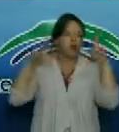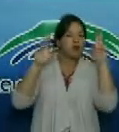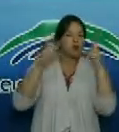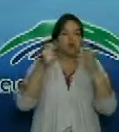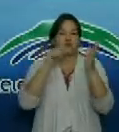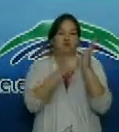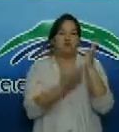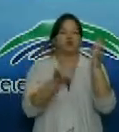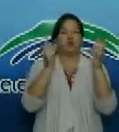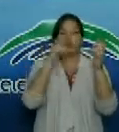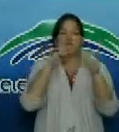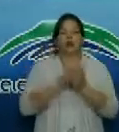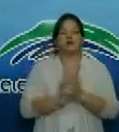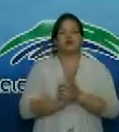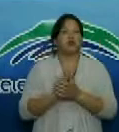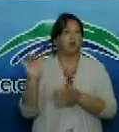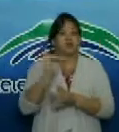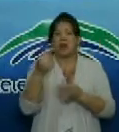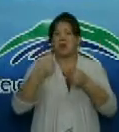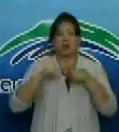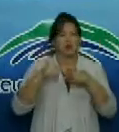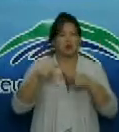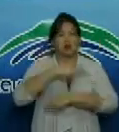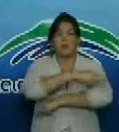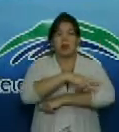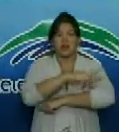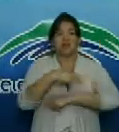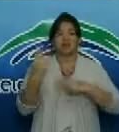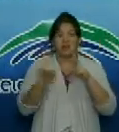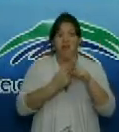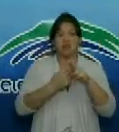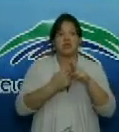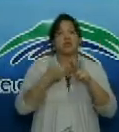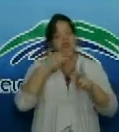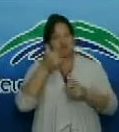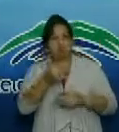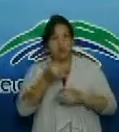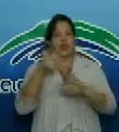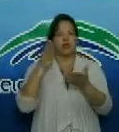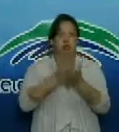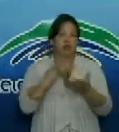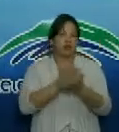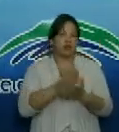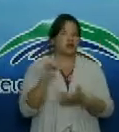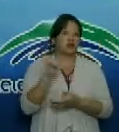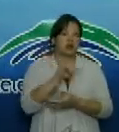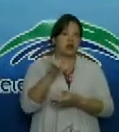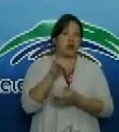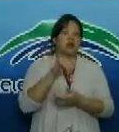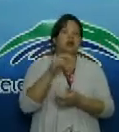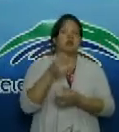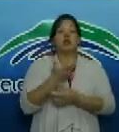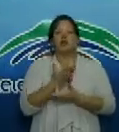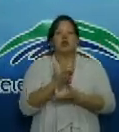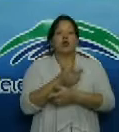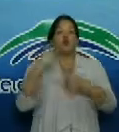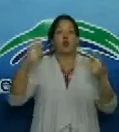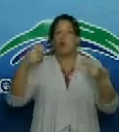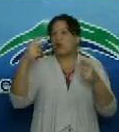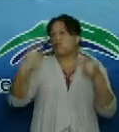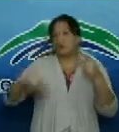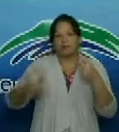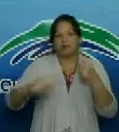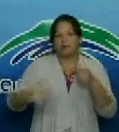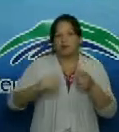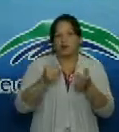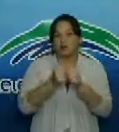que al igual que Cuba tiene una de las mejores educaciones del mundo pero ellos propician el juego como desarrollo intelectual yo digo